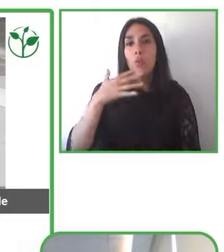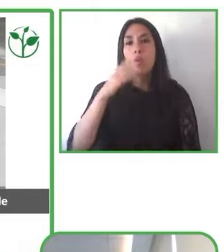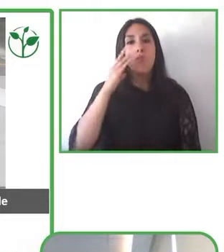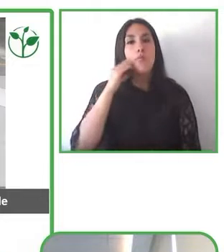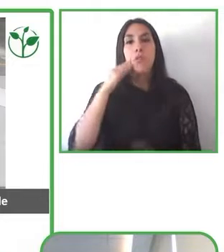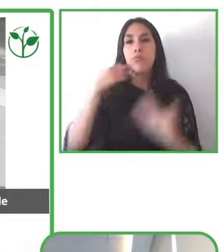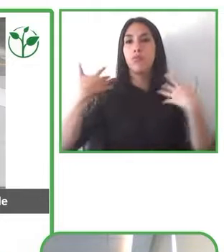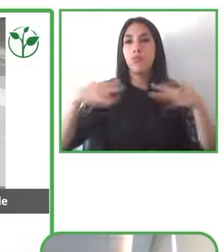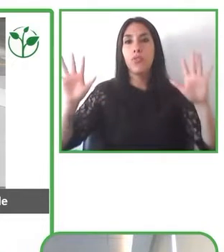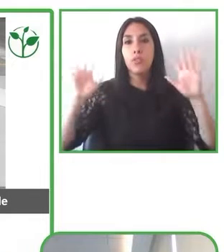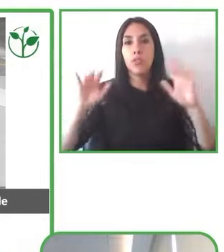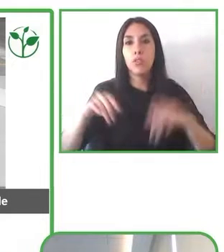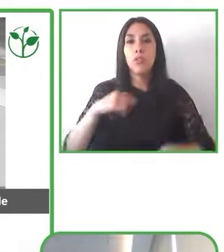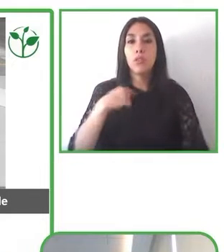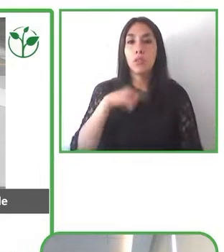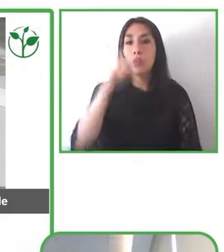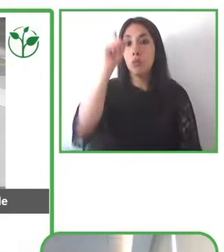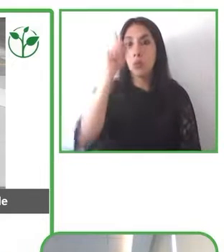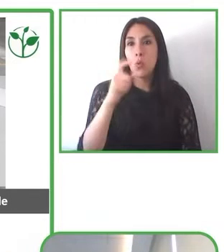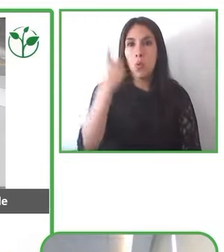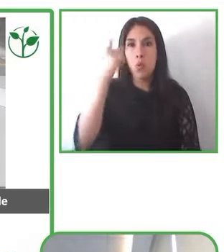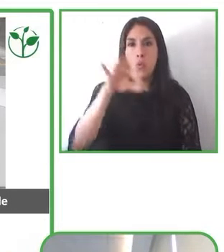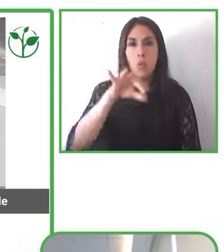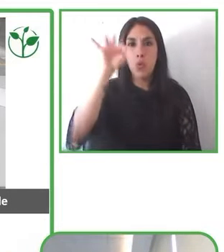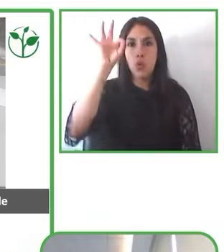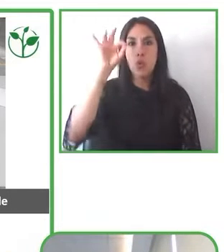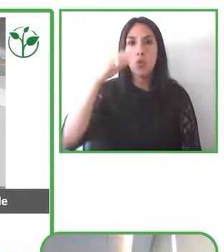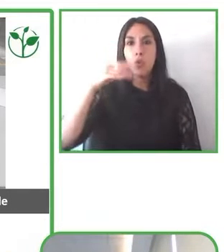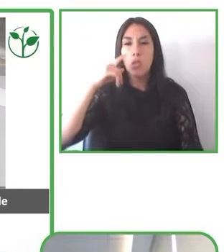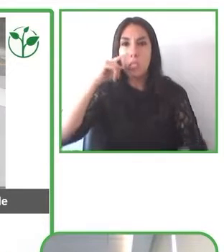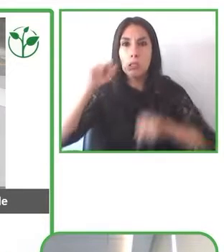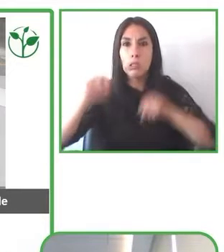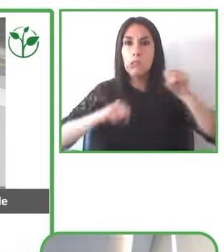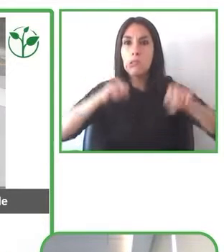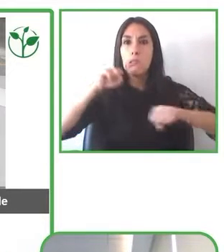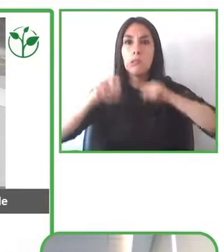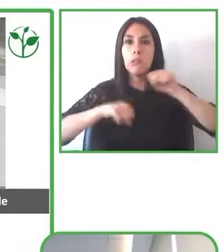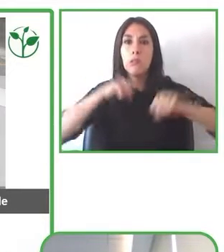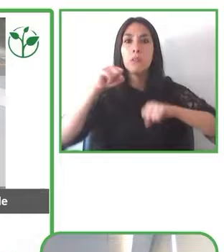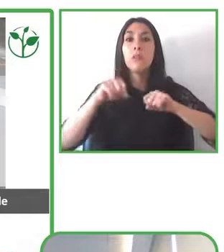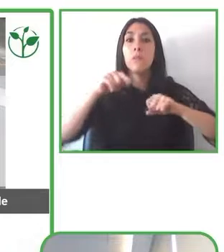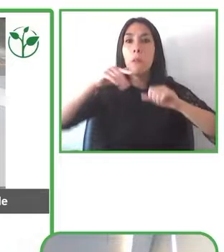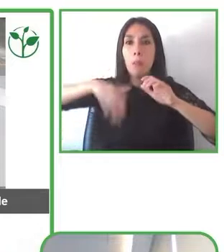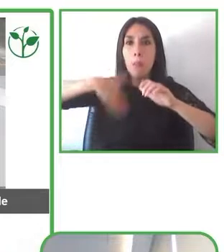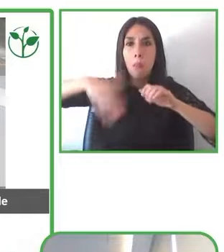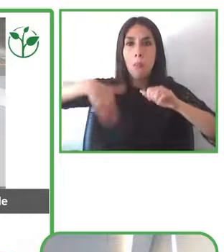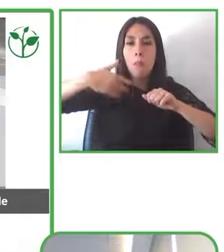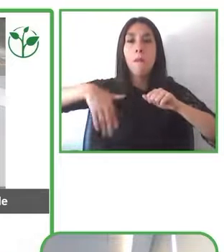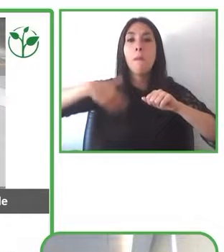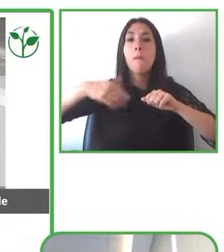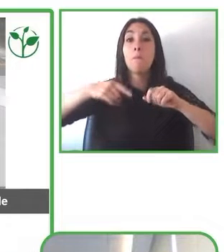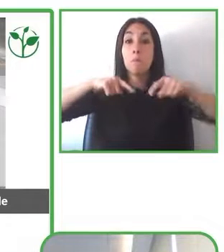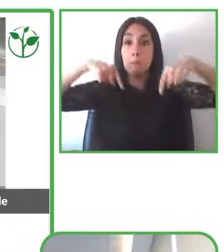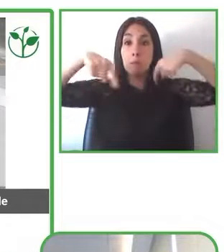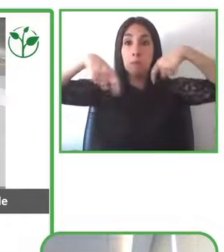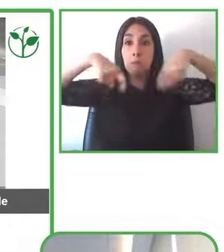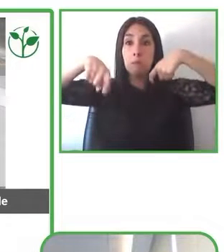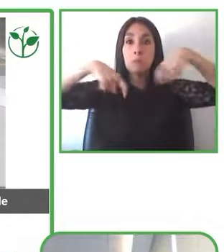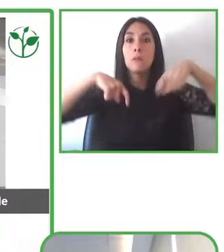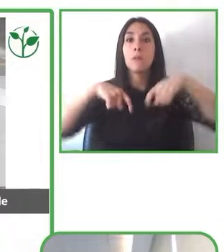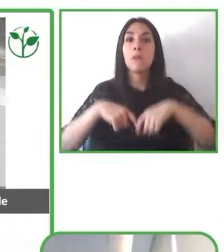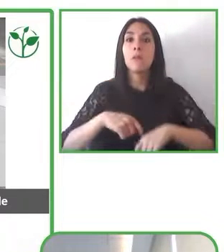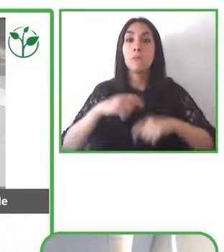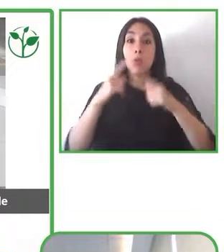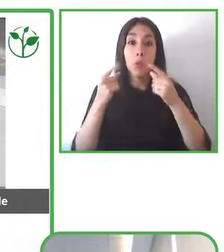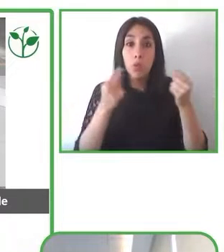scooters hacen que tengamos que reordenar también los espacios y donde compete